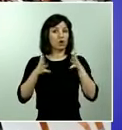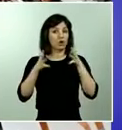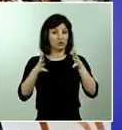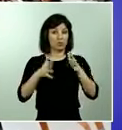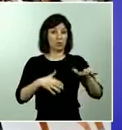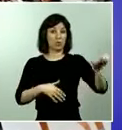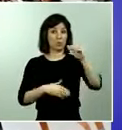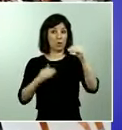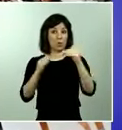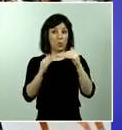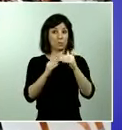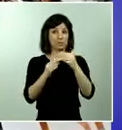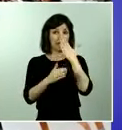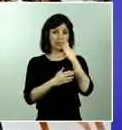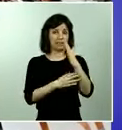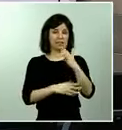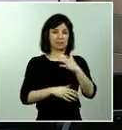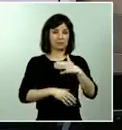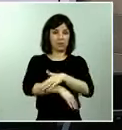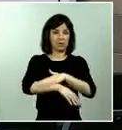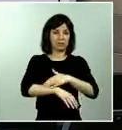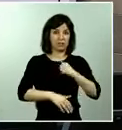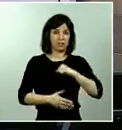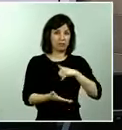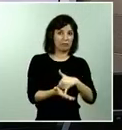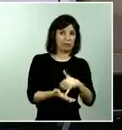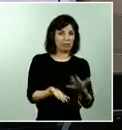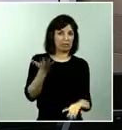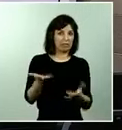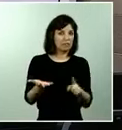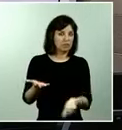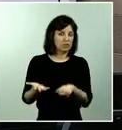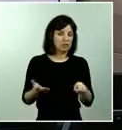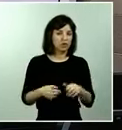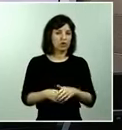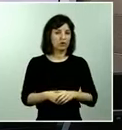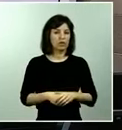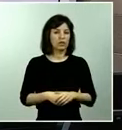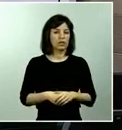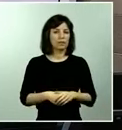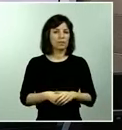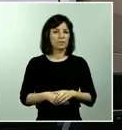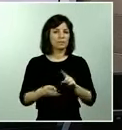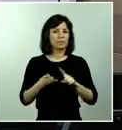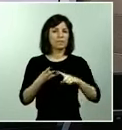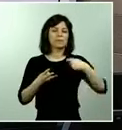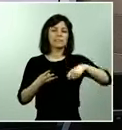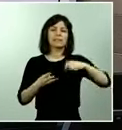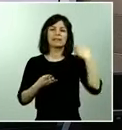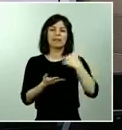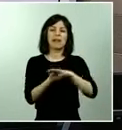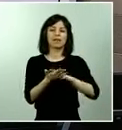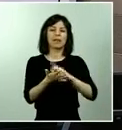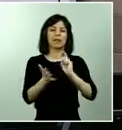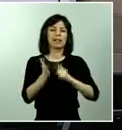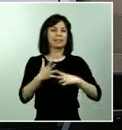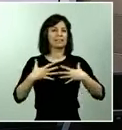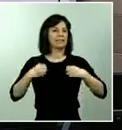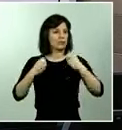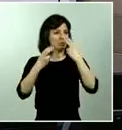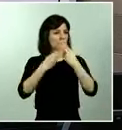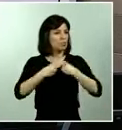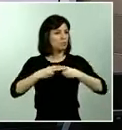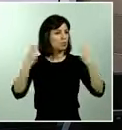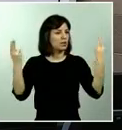para el ministro ella tenía también dos preguntas el presidente se remitió ayer a la ley de salud pública con una referencia de 12 años para